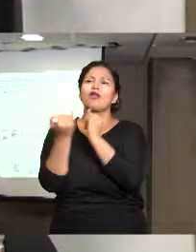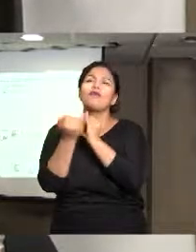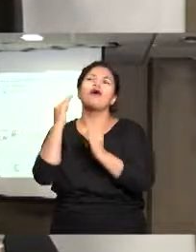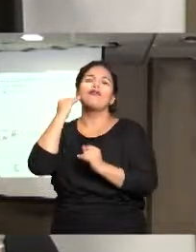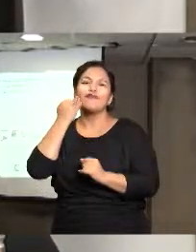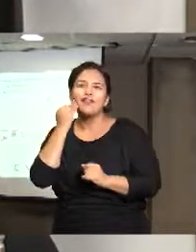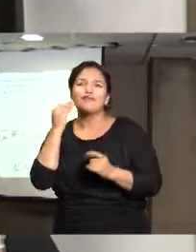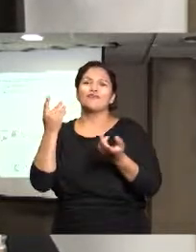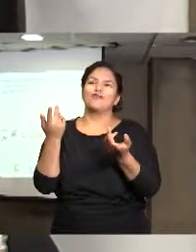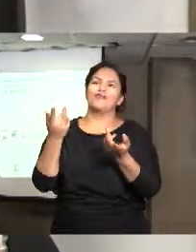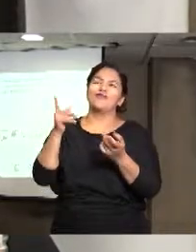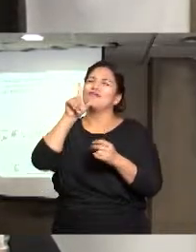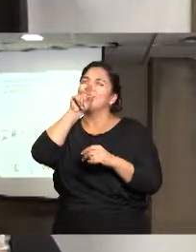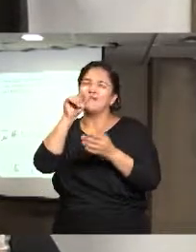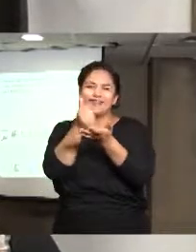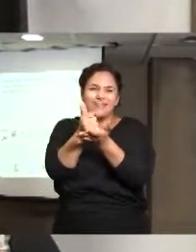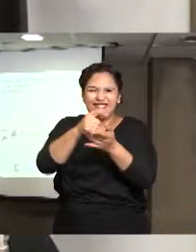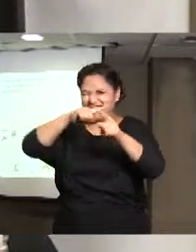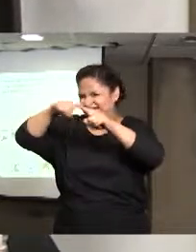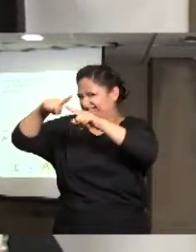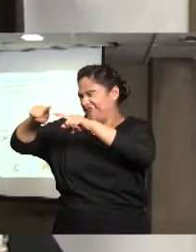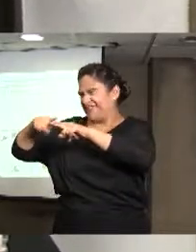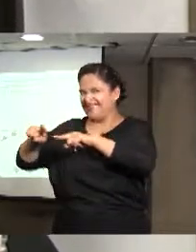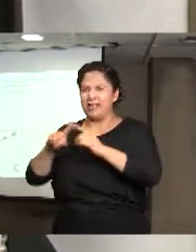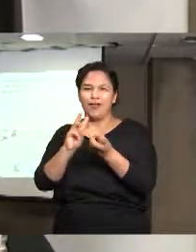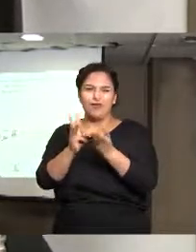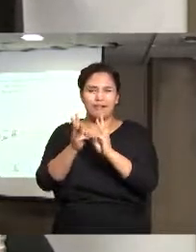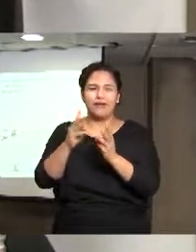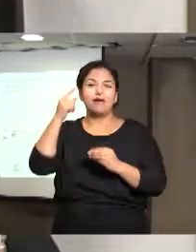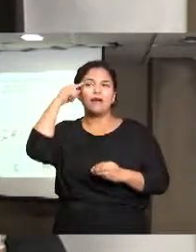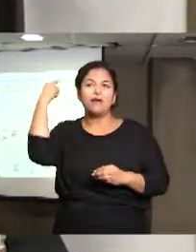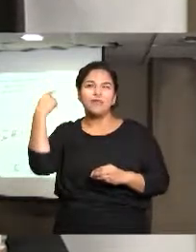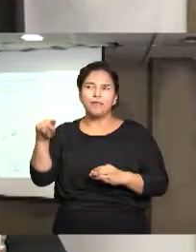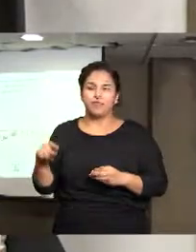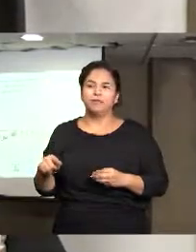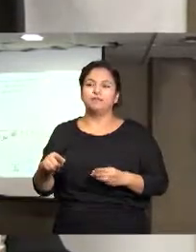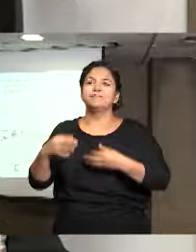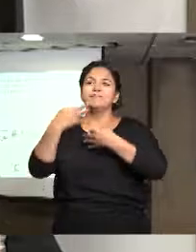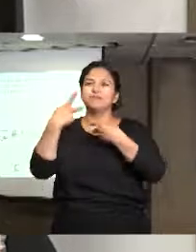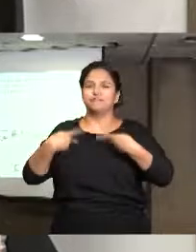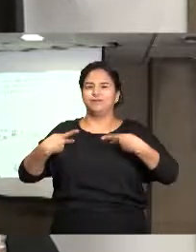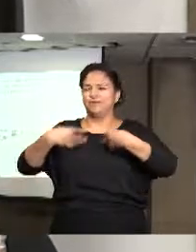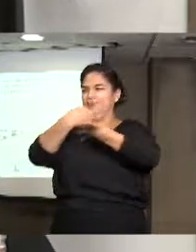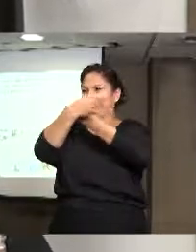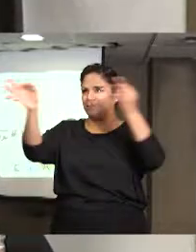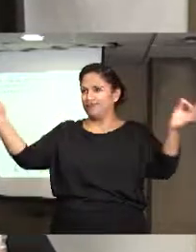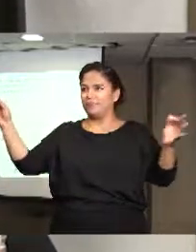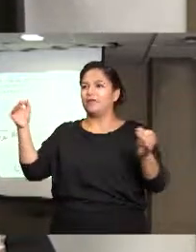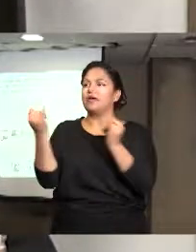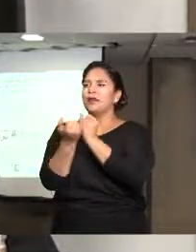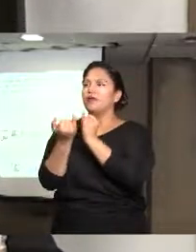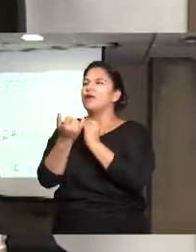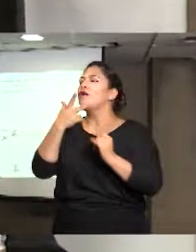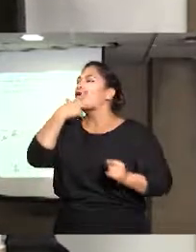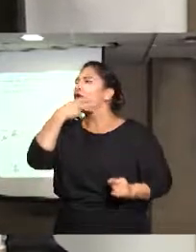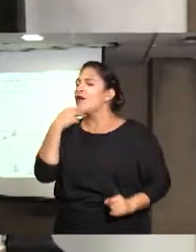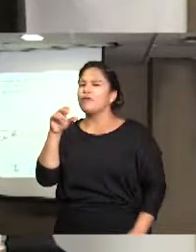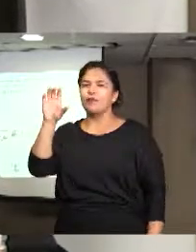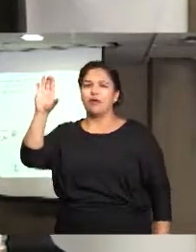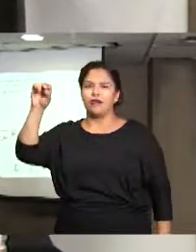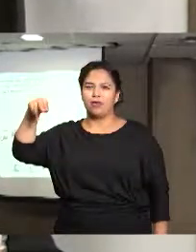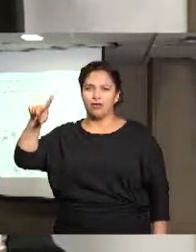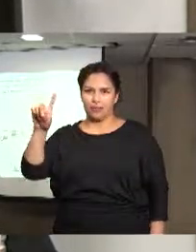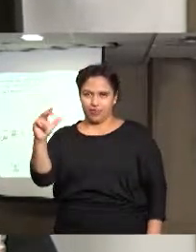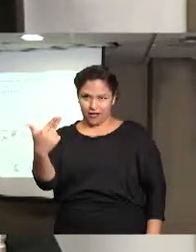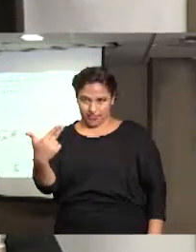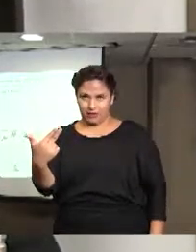Entonces, les agradecemos a todos, agradezco a las instituciones, agradezco a Comunicación Social de CNDH, a Jesús Ramírez y pues